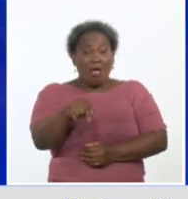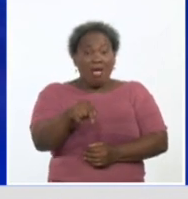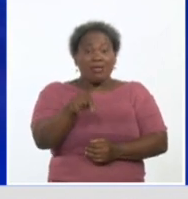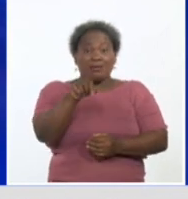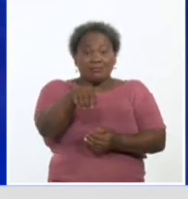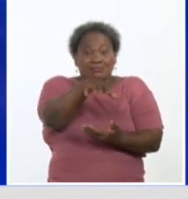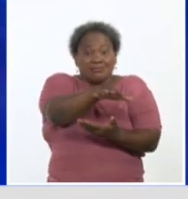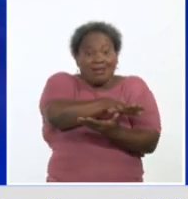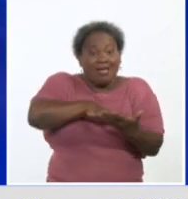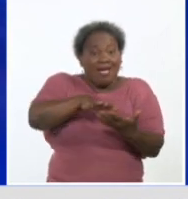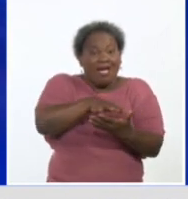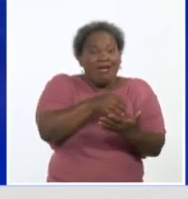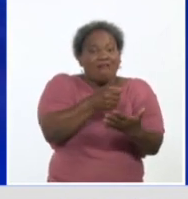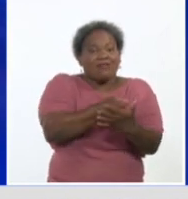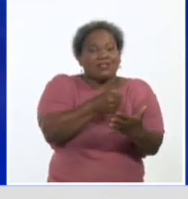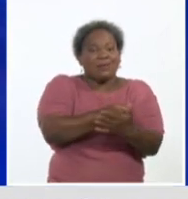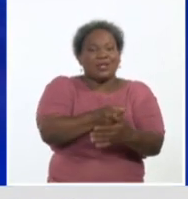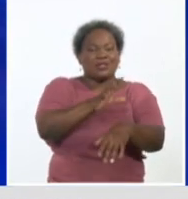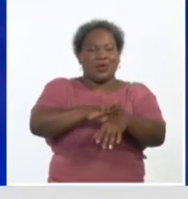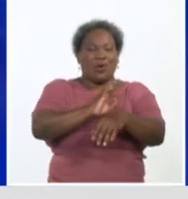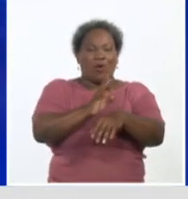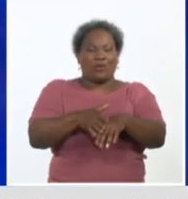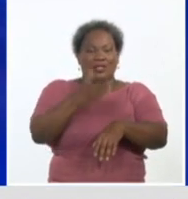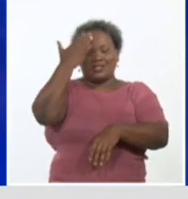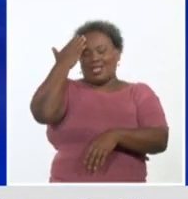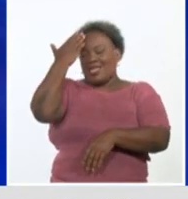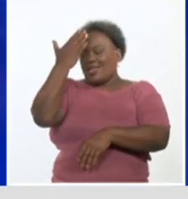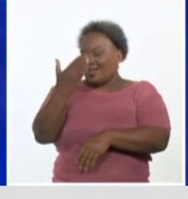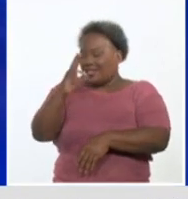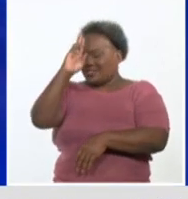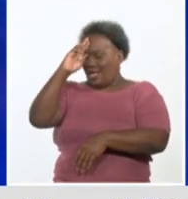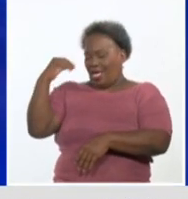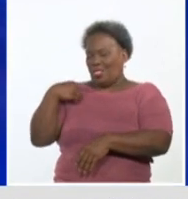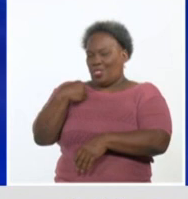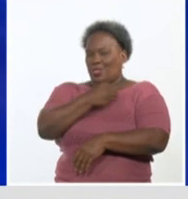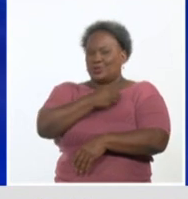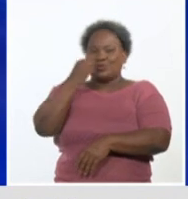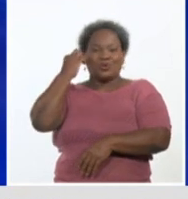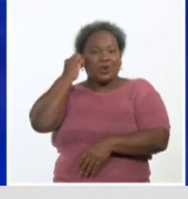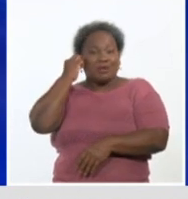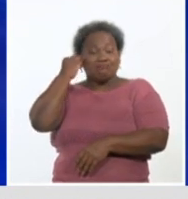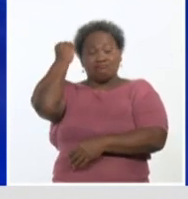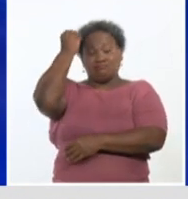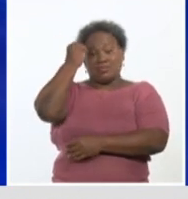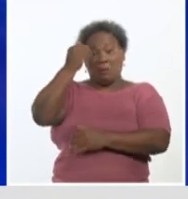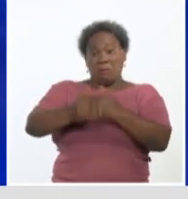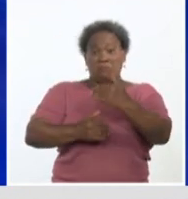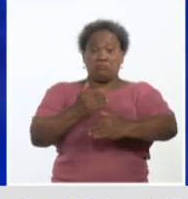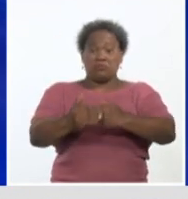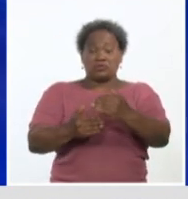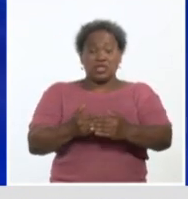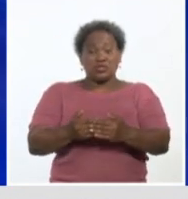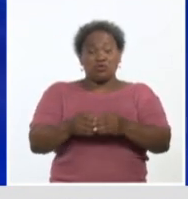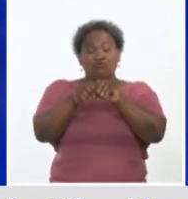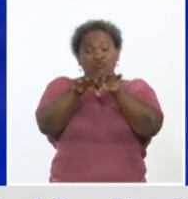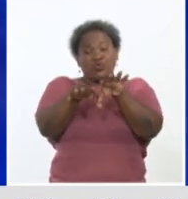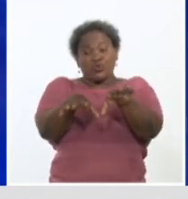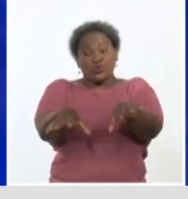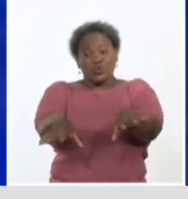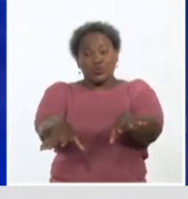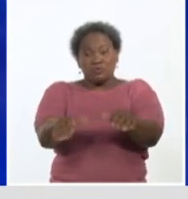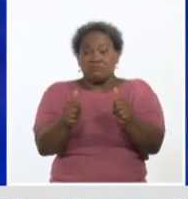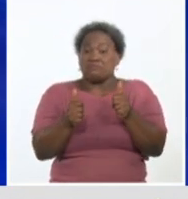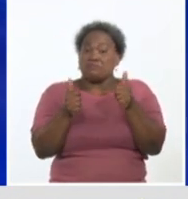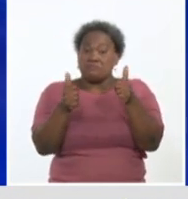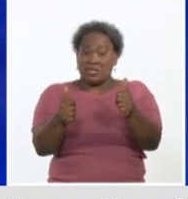del enfrentamiento a la pandemia. Agradecerle, doctora, esperamos que este proceso siga fluyendo con éxito, sin ningún